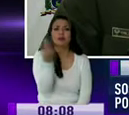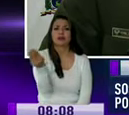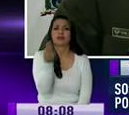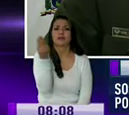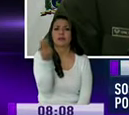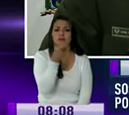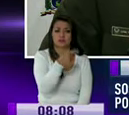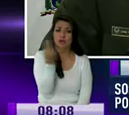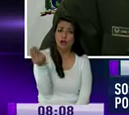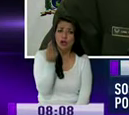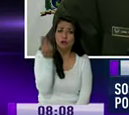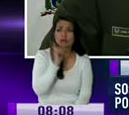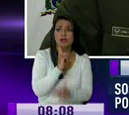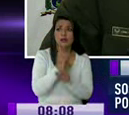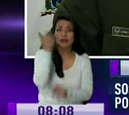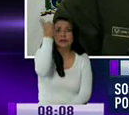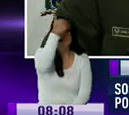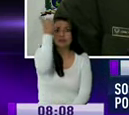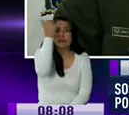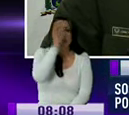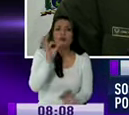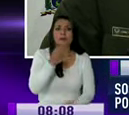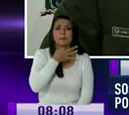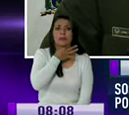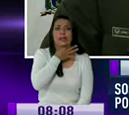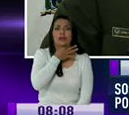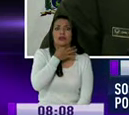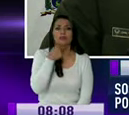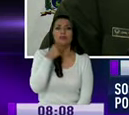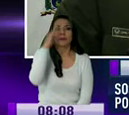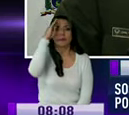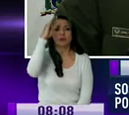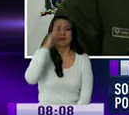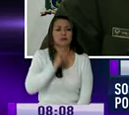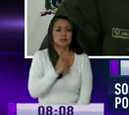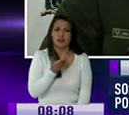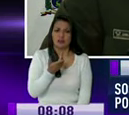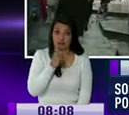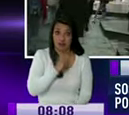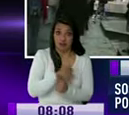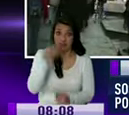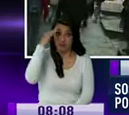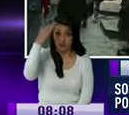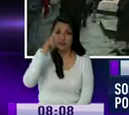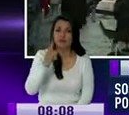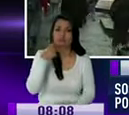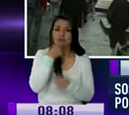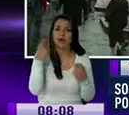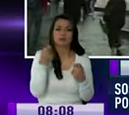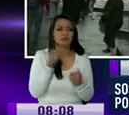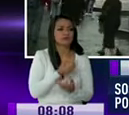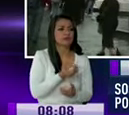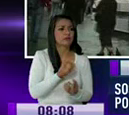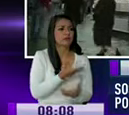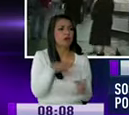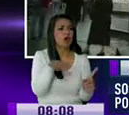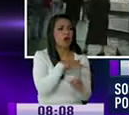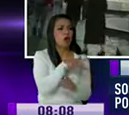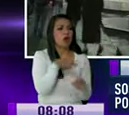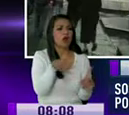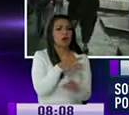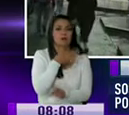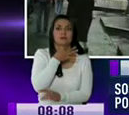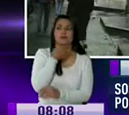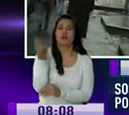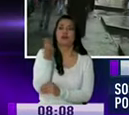adolescentes de ellos, que claro, les amadrentan con un lenguaje en el cual no saben qué hacer. Así que al primer índice, por favor,